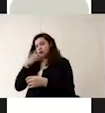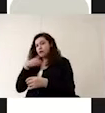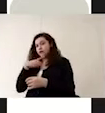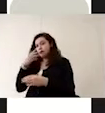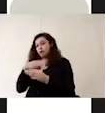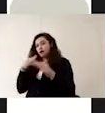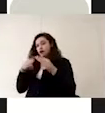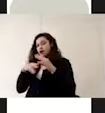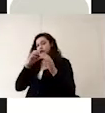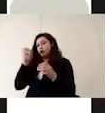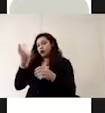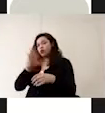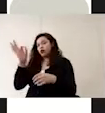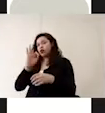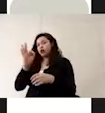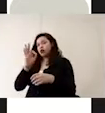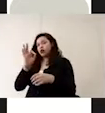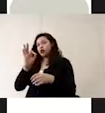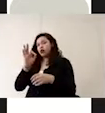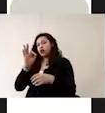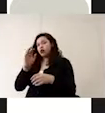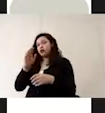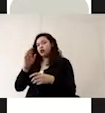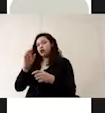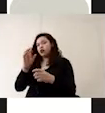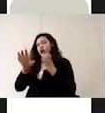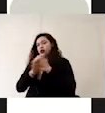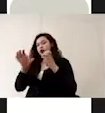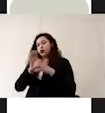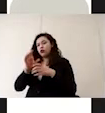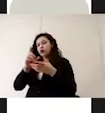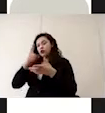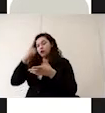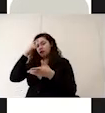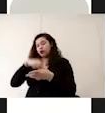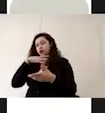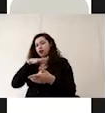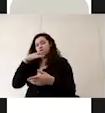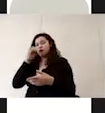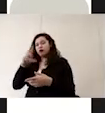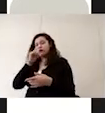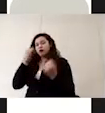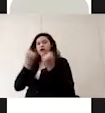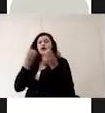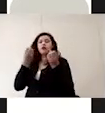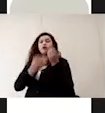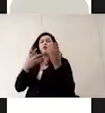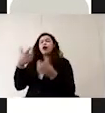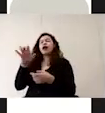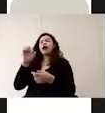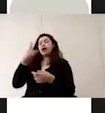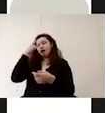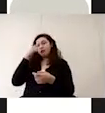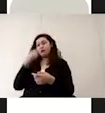en el depósito de residuos sanitarios también se debe proporcionar suficiente gel con base de